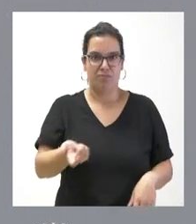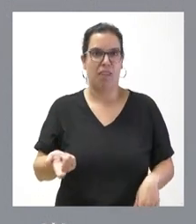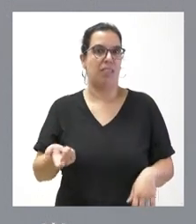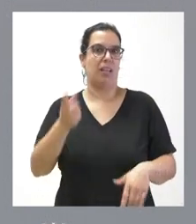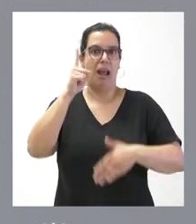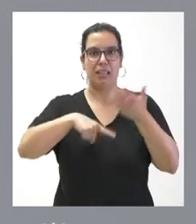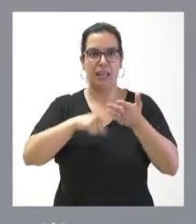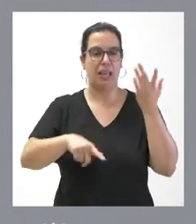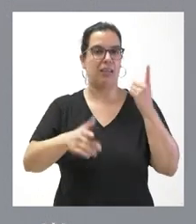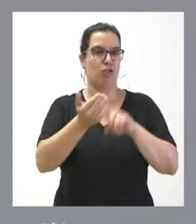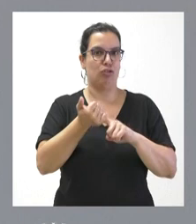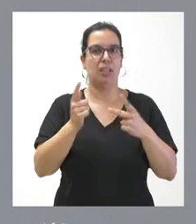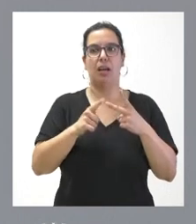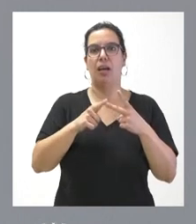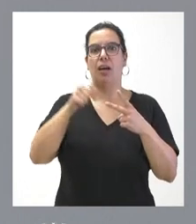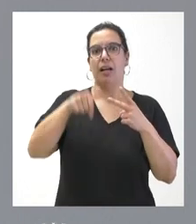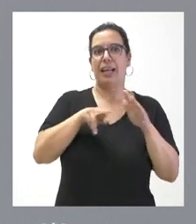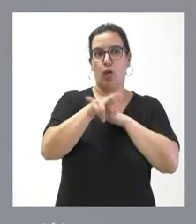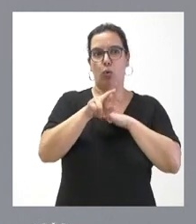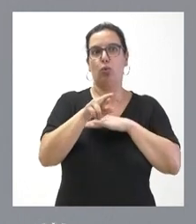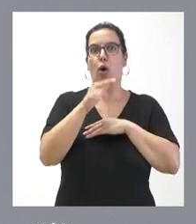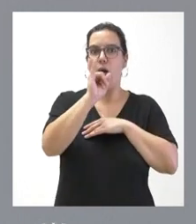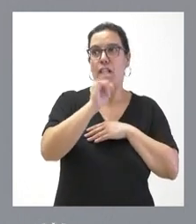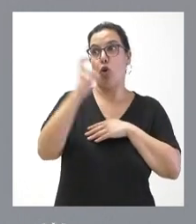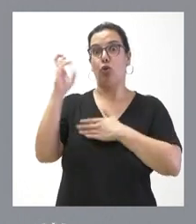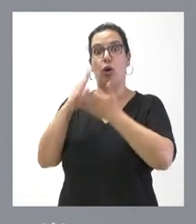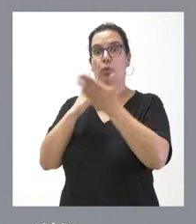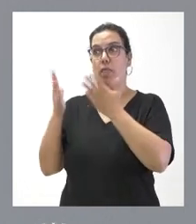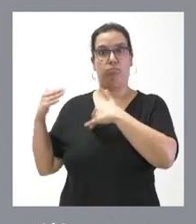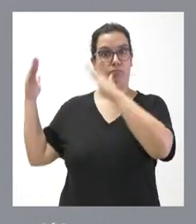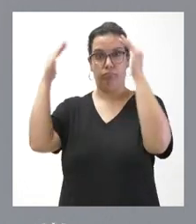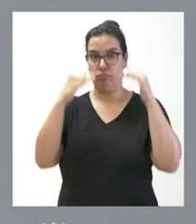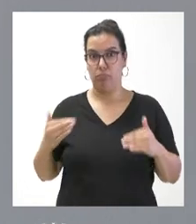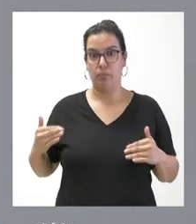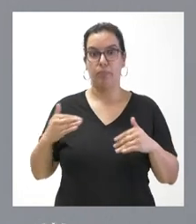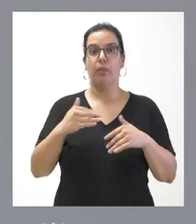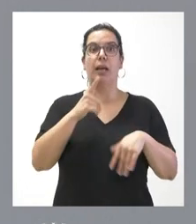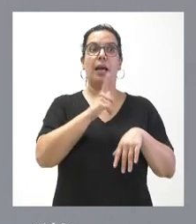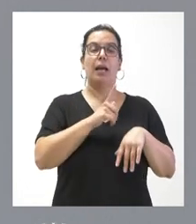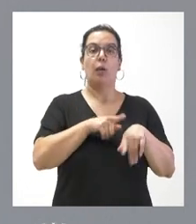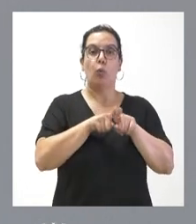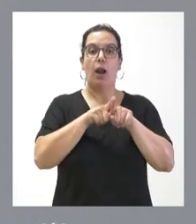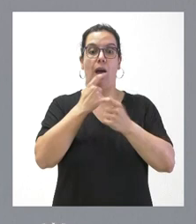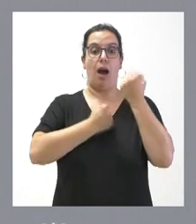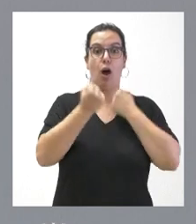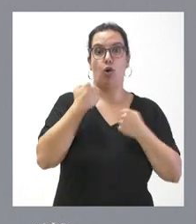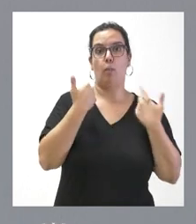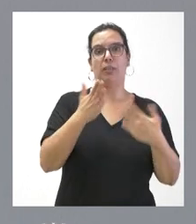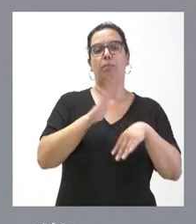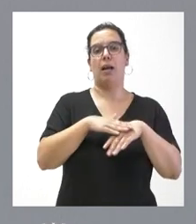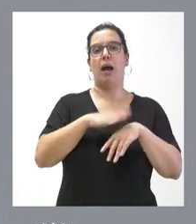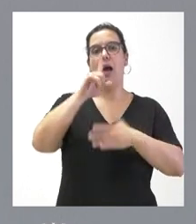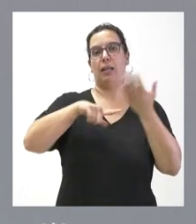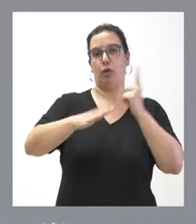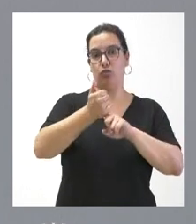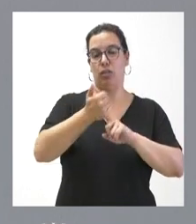alquilar una vivienda, en Castilla y León hace falta menos recursos que en otras comunidades autónomas y menos tiempo de ahorro para poder alquilar una vivienda. Yo creo